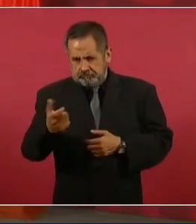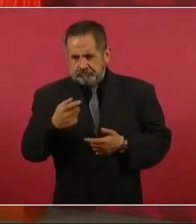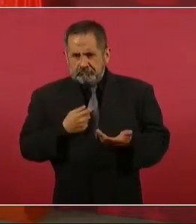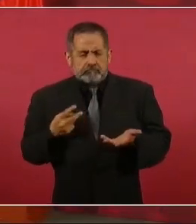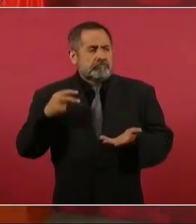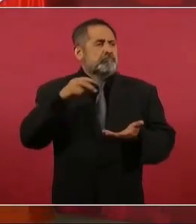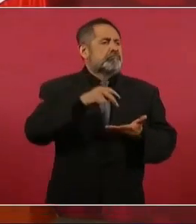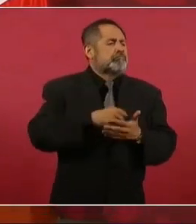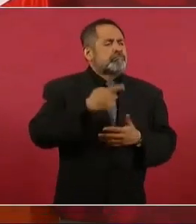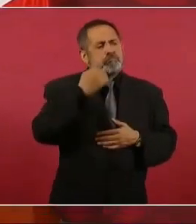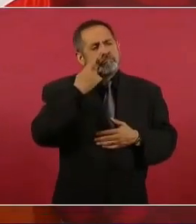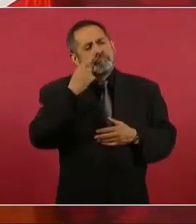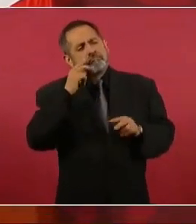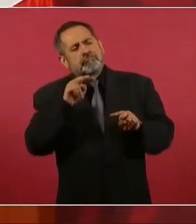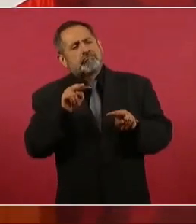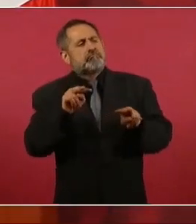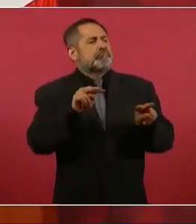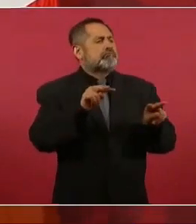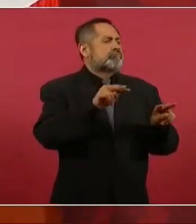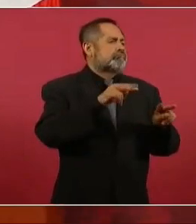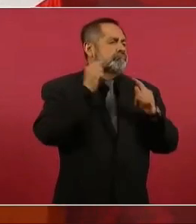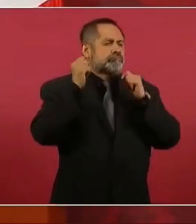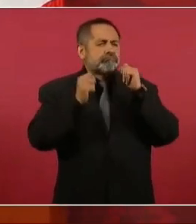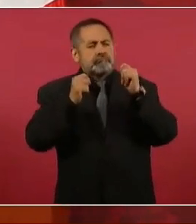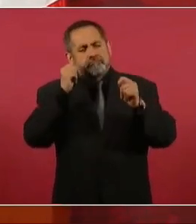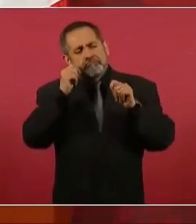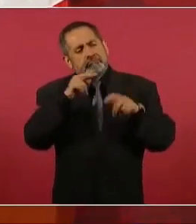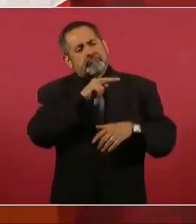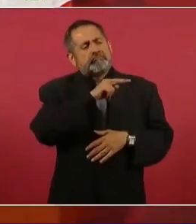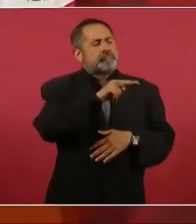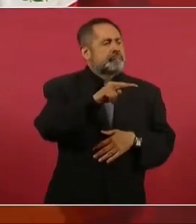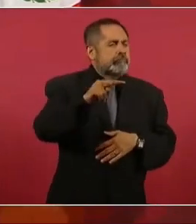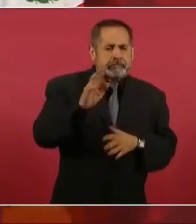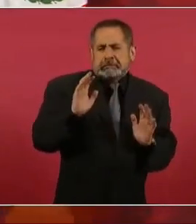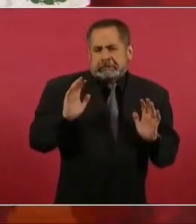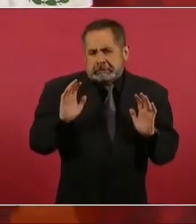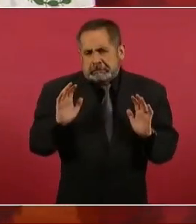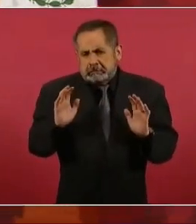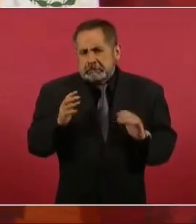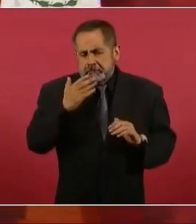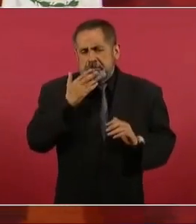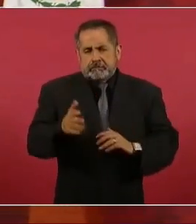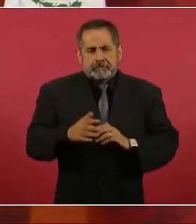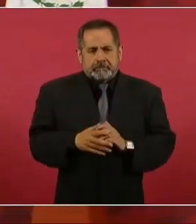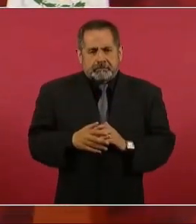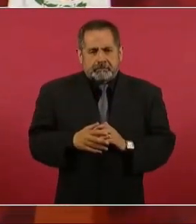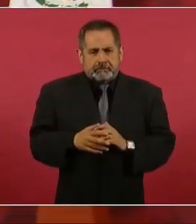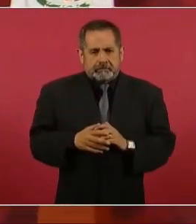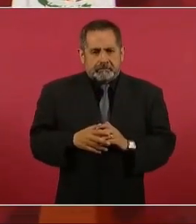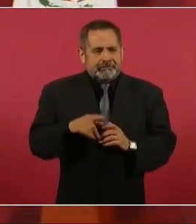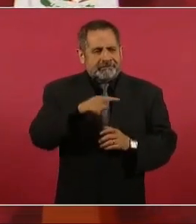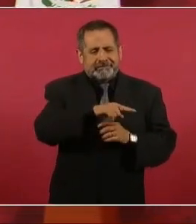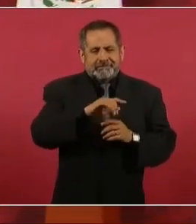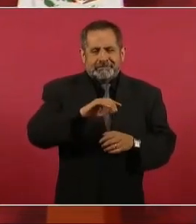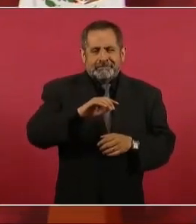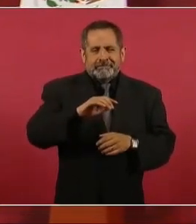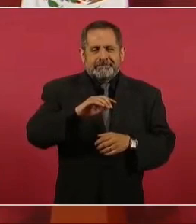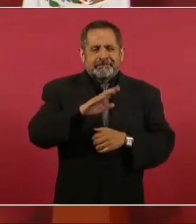puedan ir a observar el borrego cimarrón